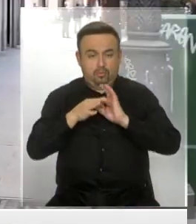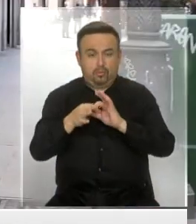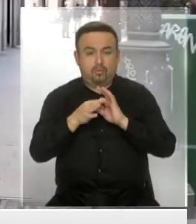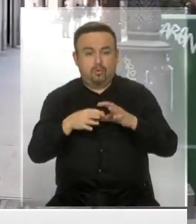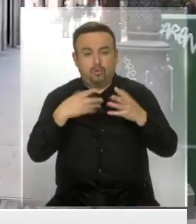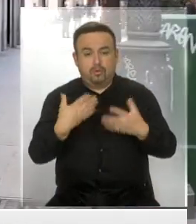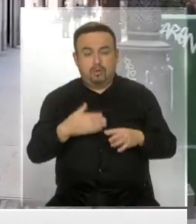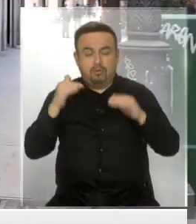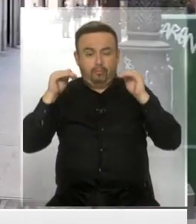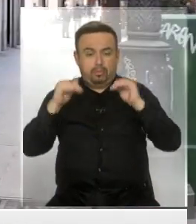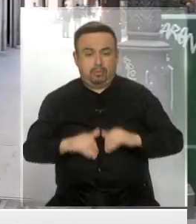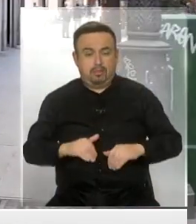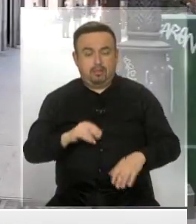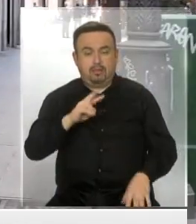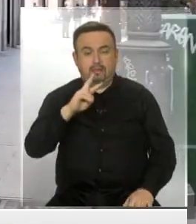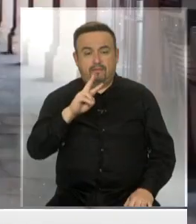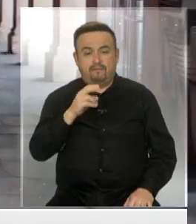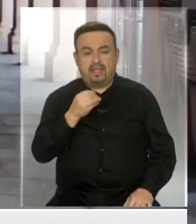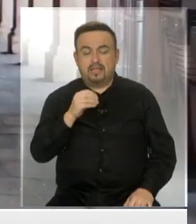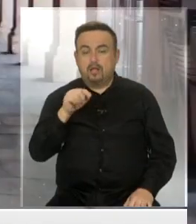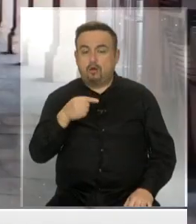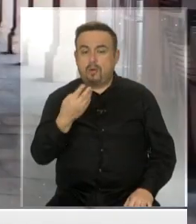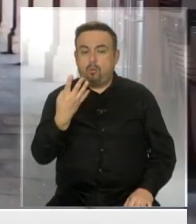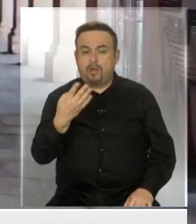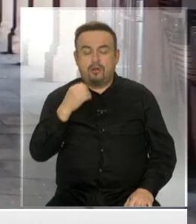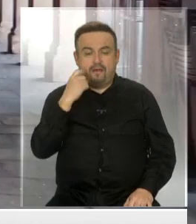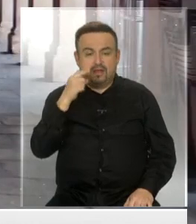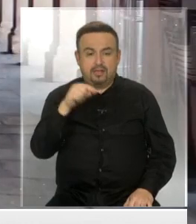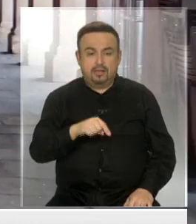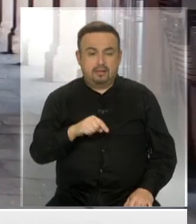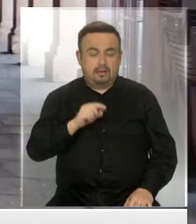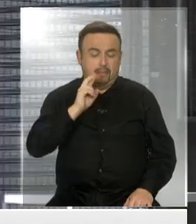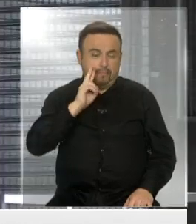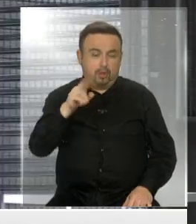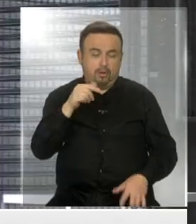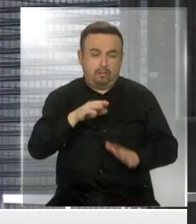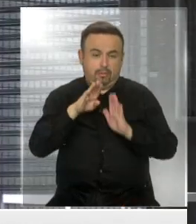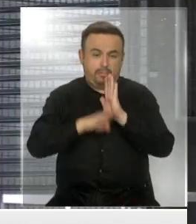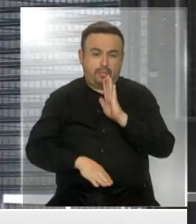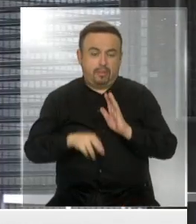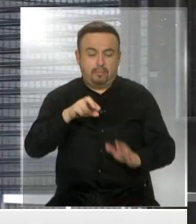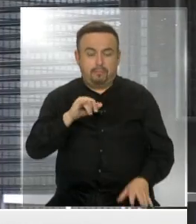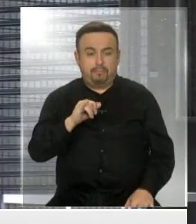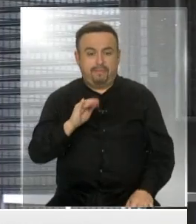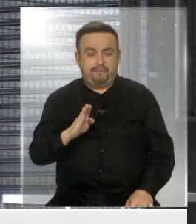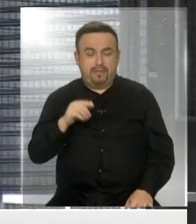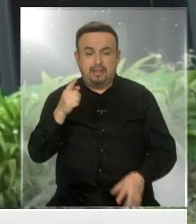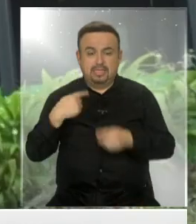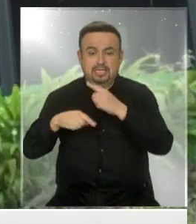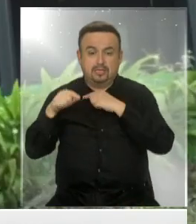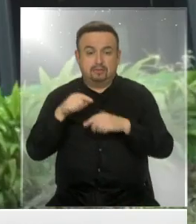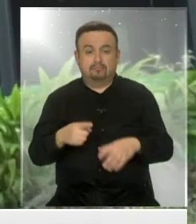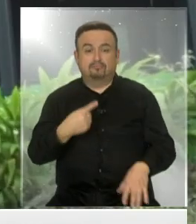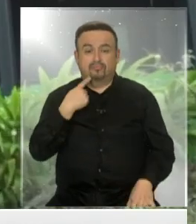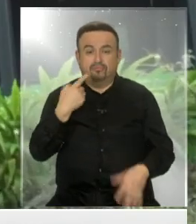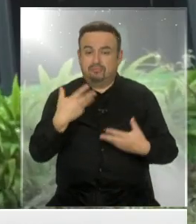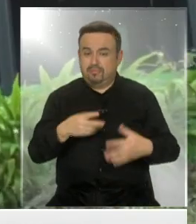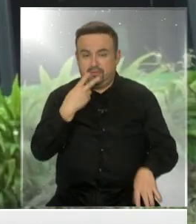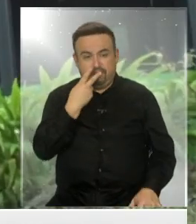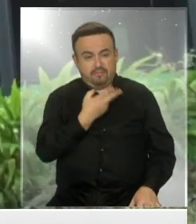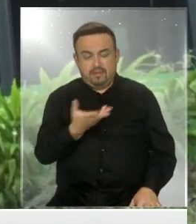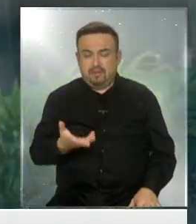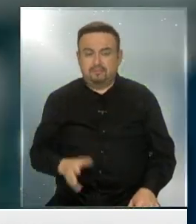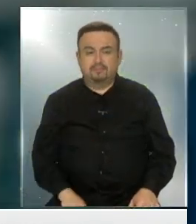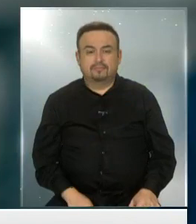una dura caída del 20,4% en abril, la peor baja del PIB en su historia y los impactos ya se dejan